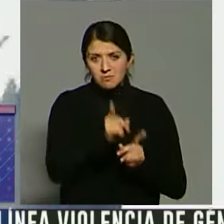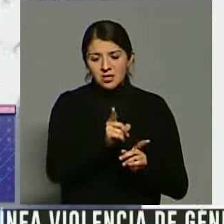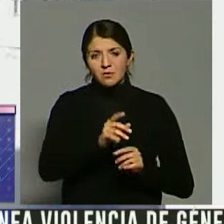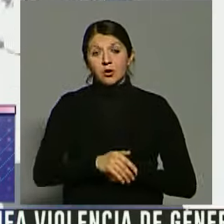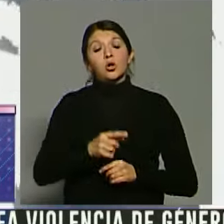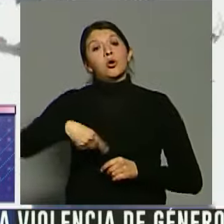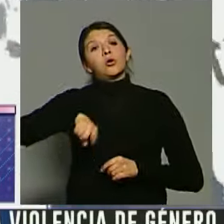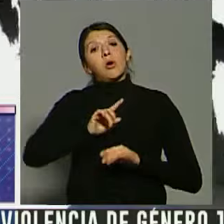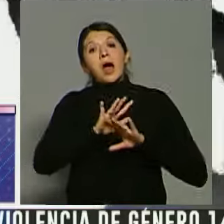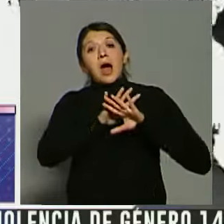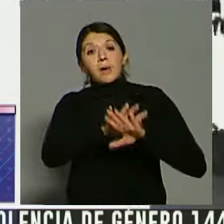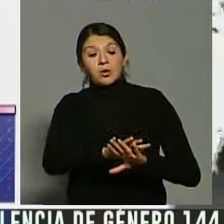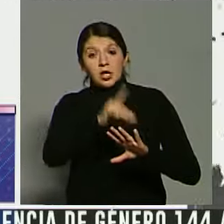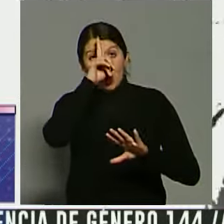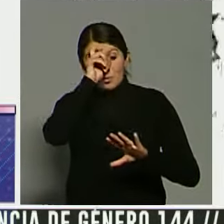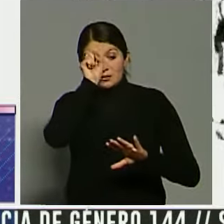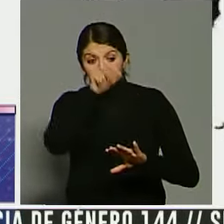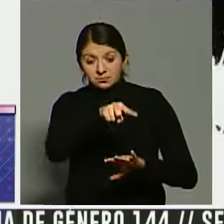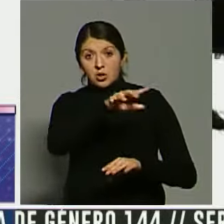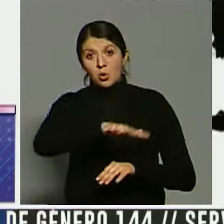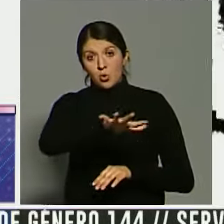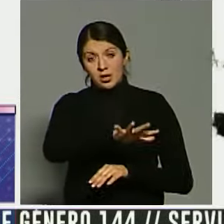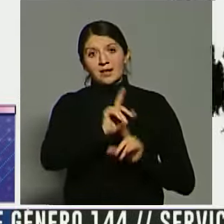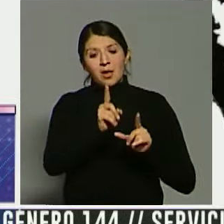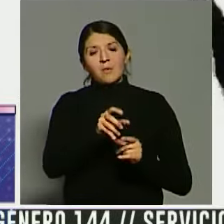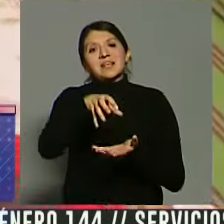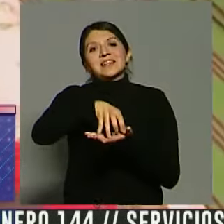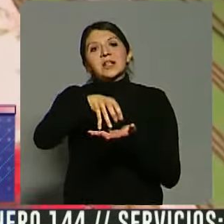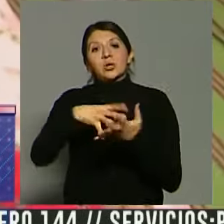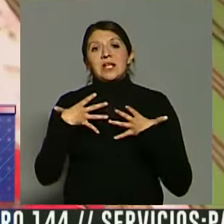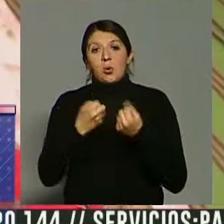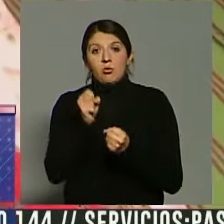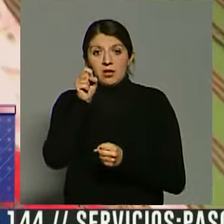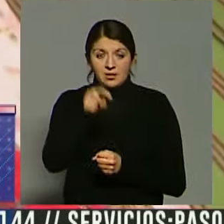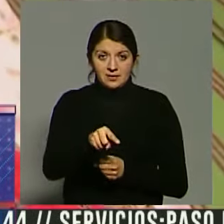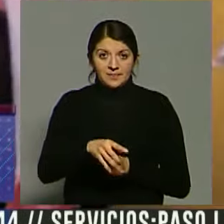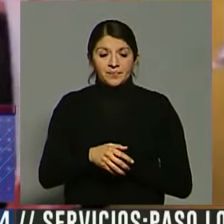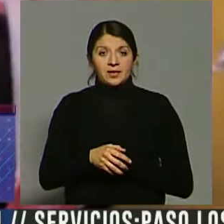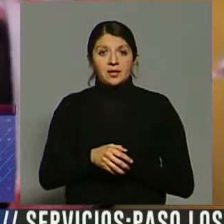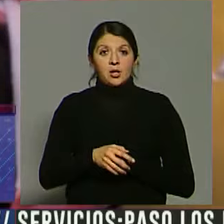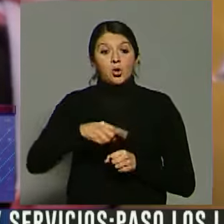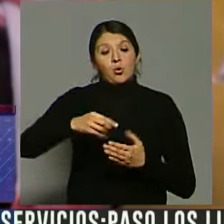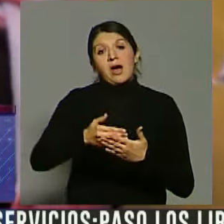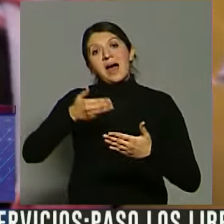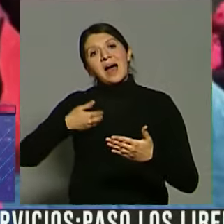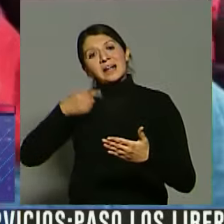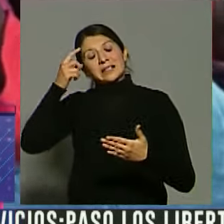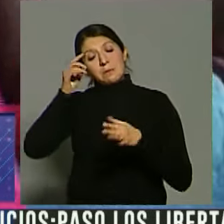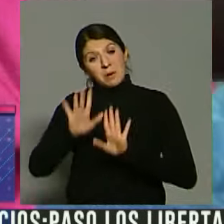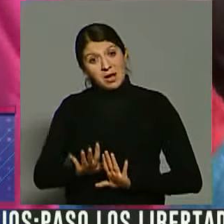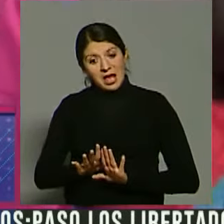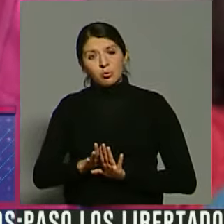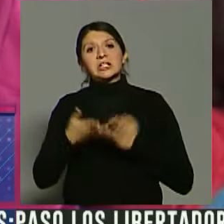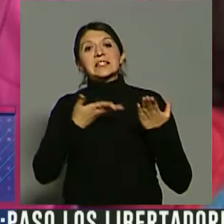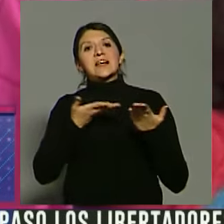apoyar hospitales locales y centros de salud locales. Desde la logística que deba armar un servicio,